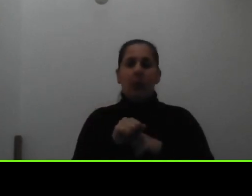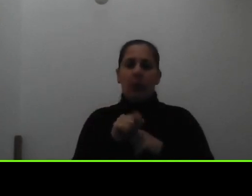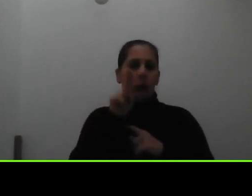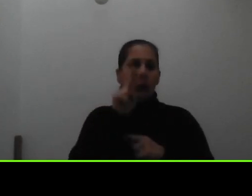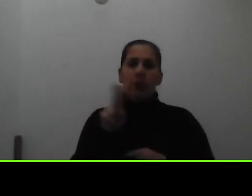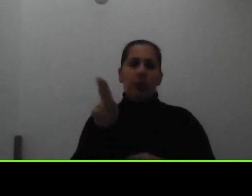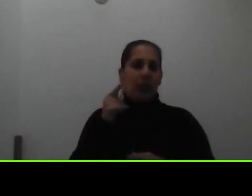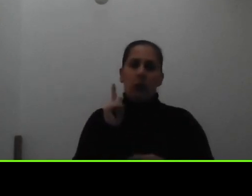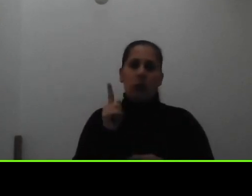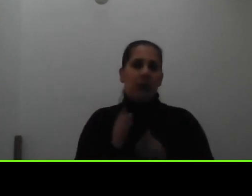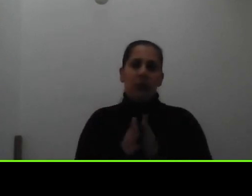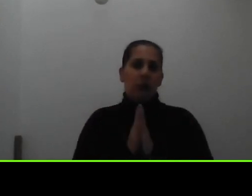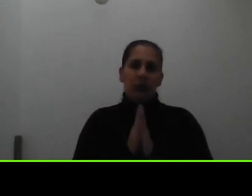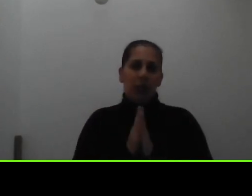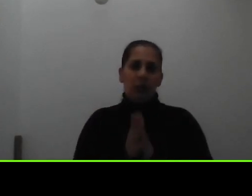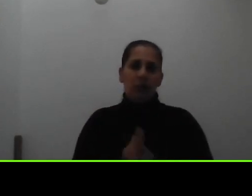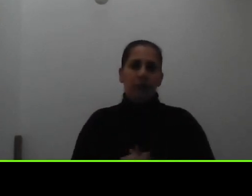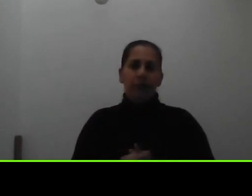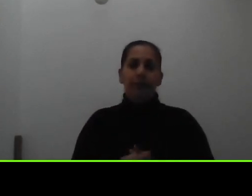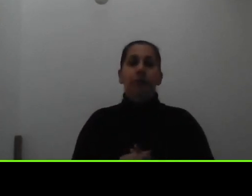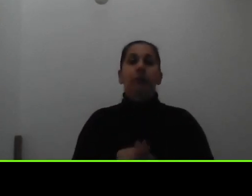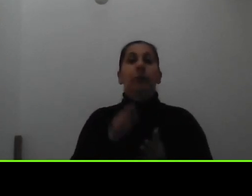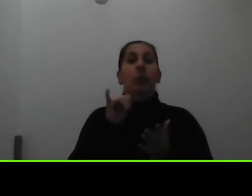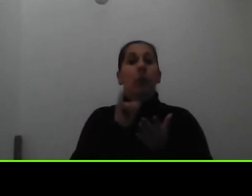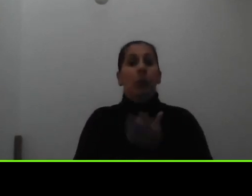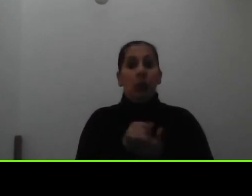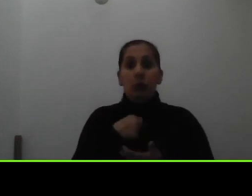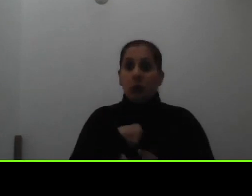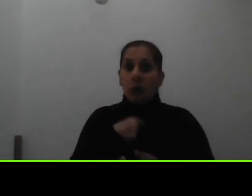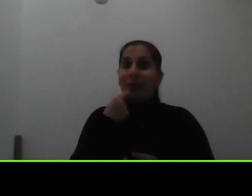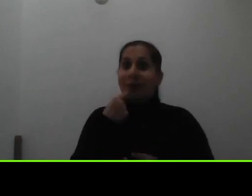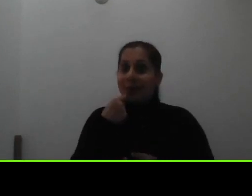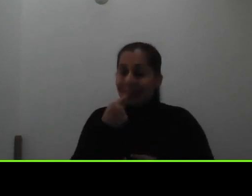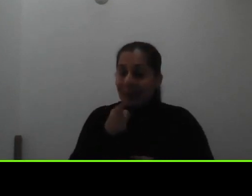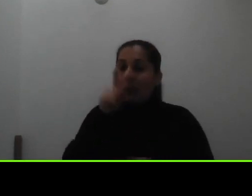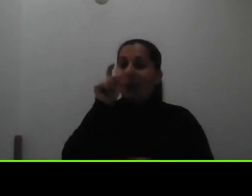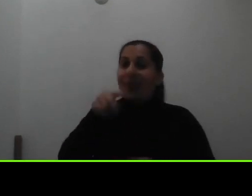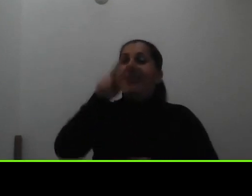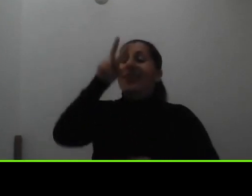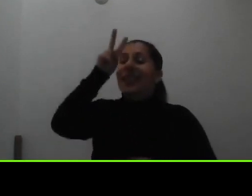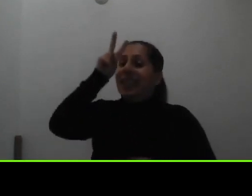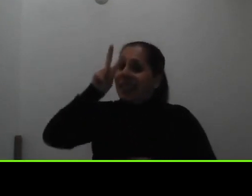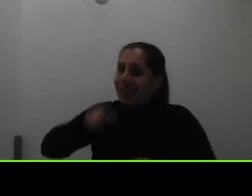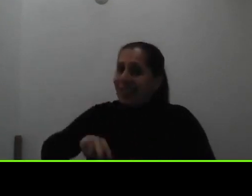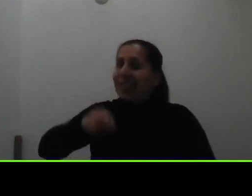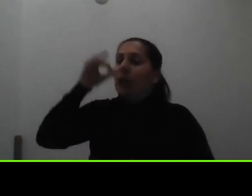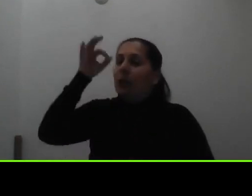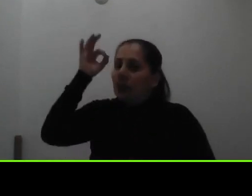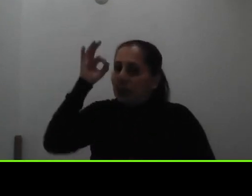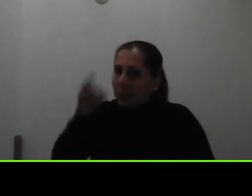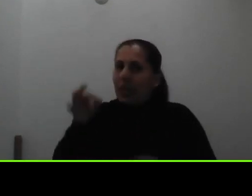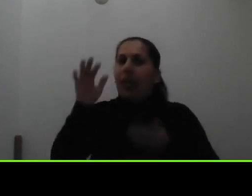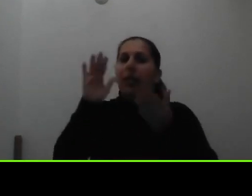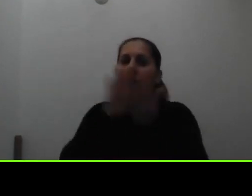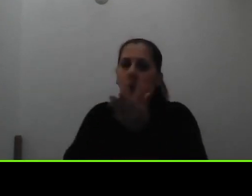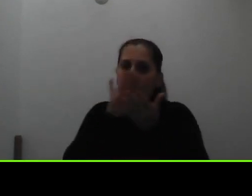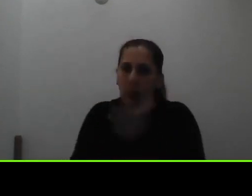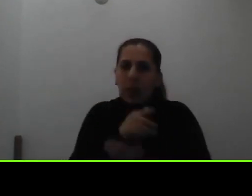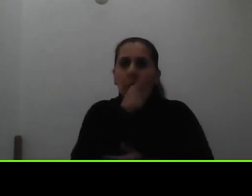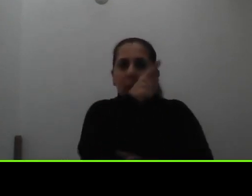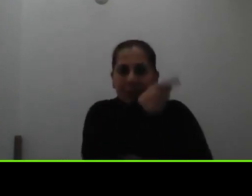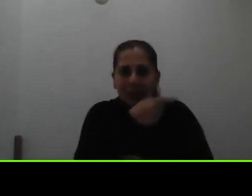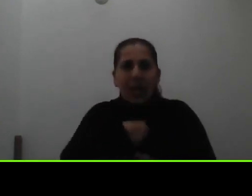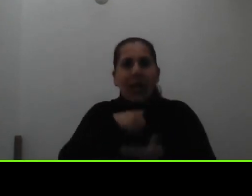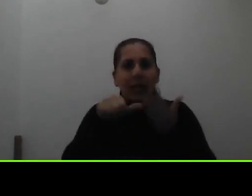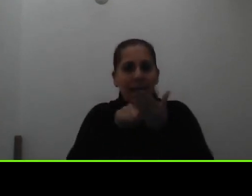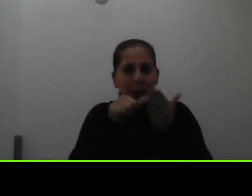solicitando por eso les digo que tienen que leer muy bien el documento que está disponible para ustedes en la página en la